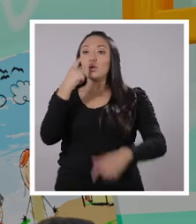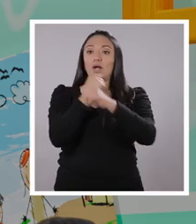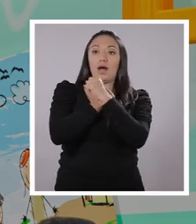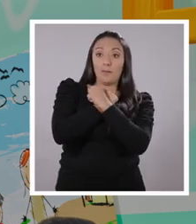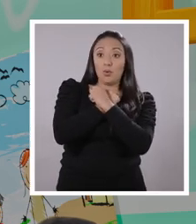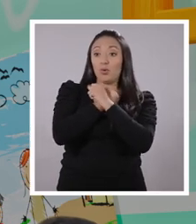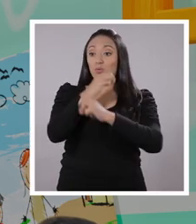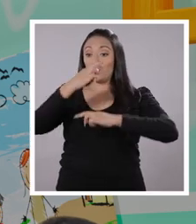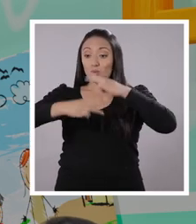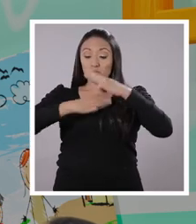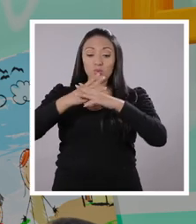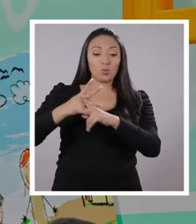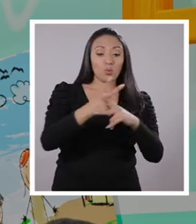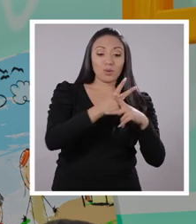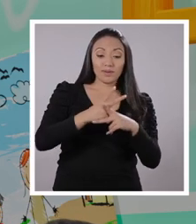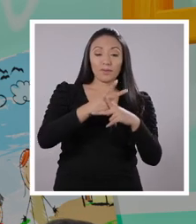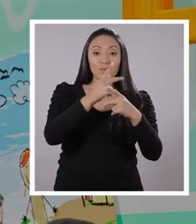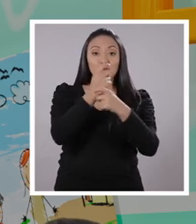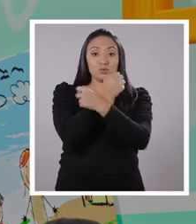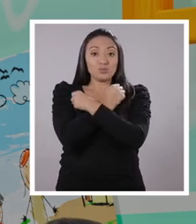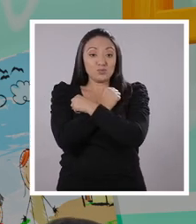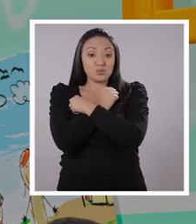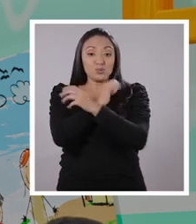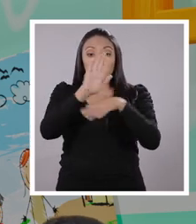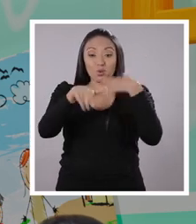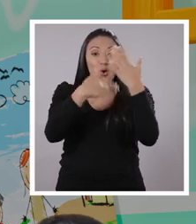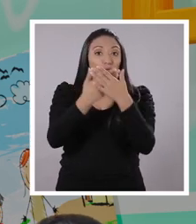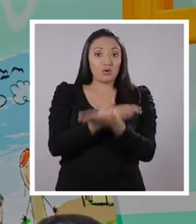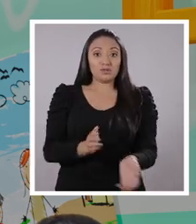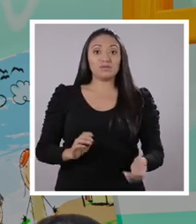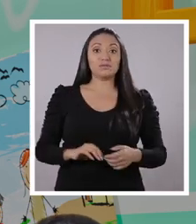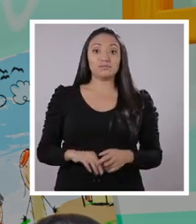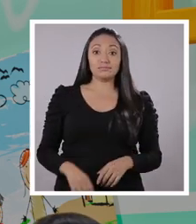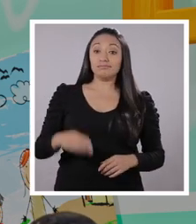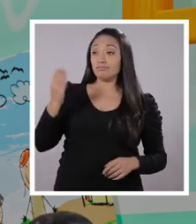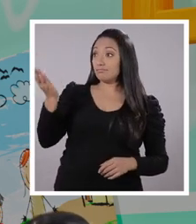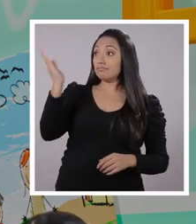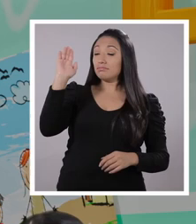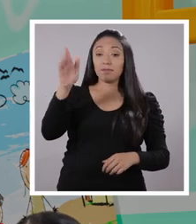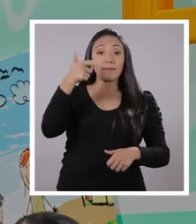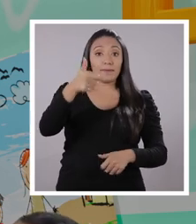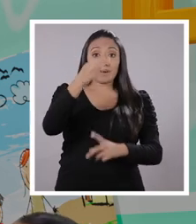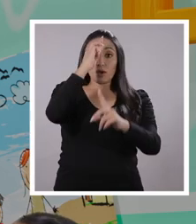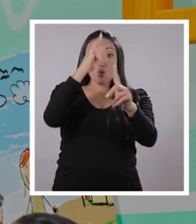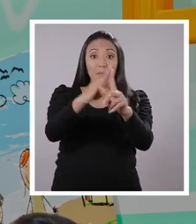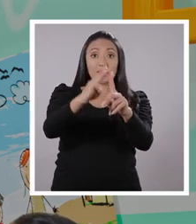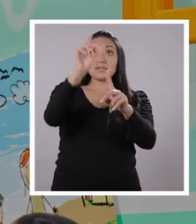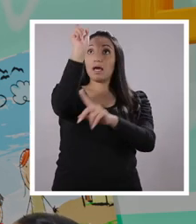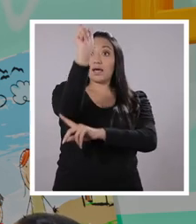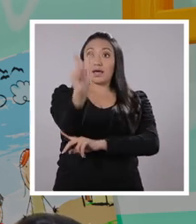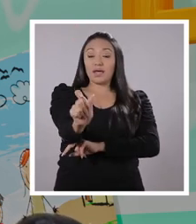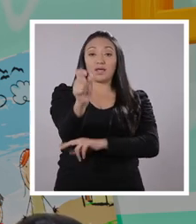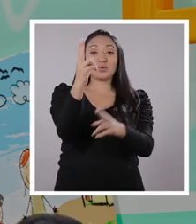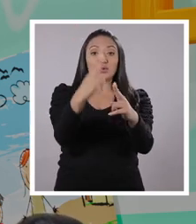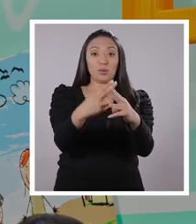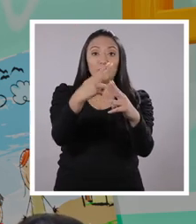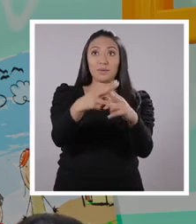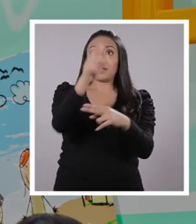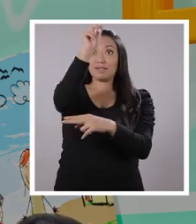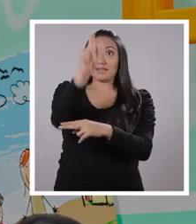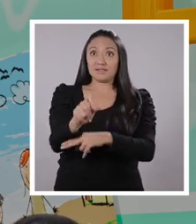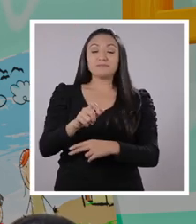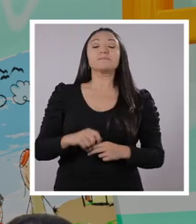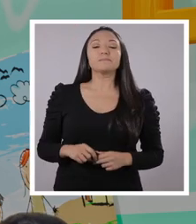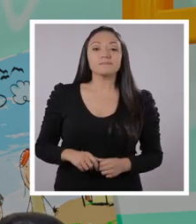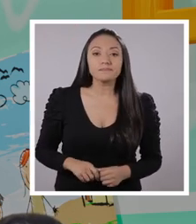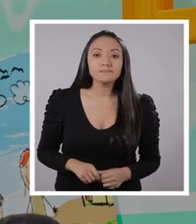¡Aaah! Por amor al mundo, cuidémonos ahora todos. ¡Aaah! Muy bien. Es una buena manera de